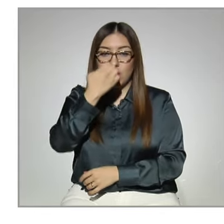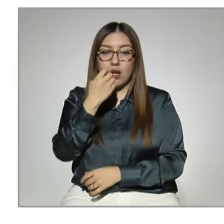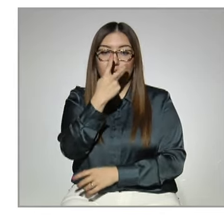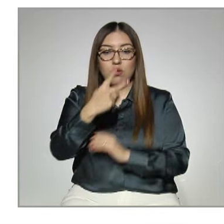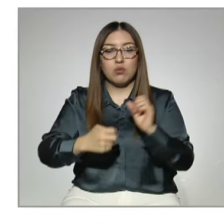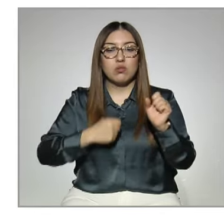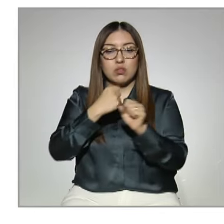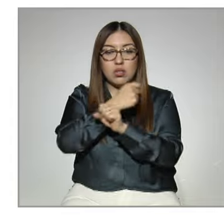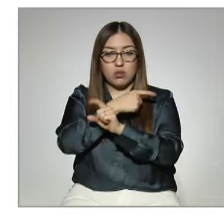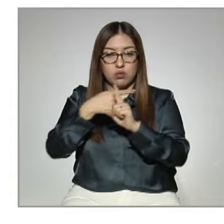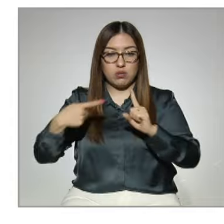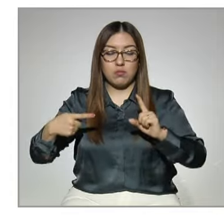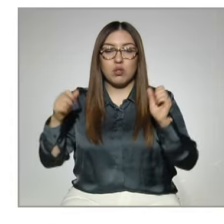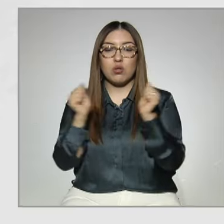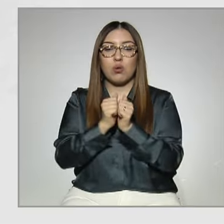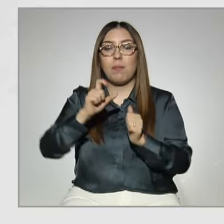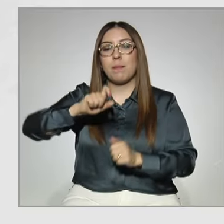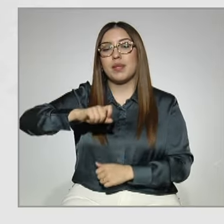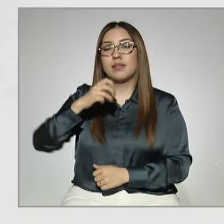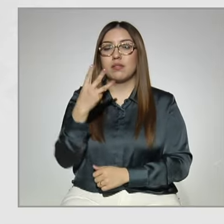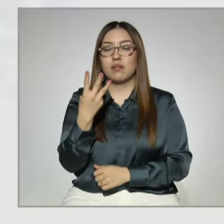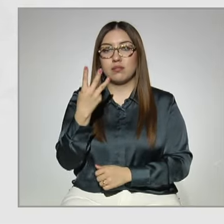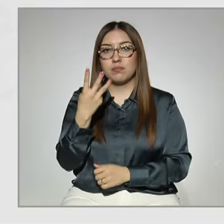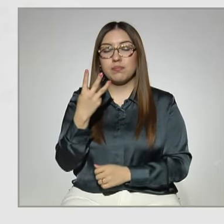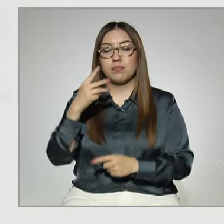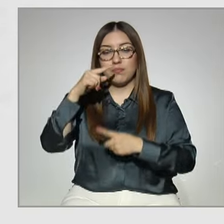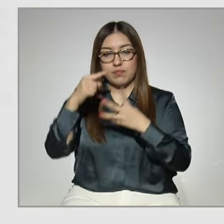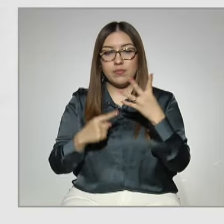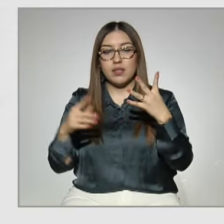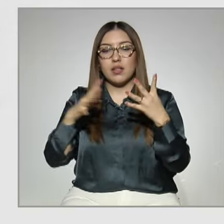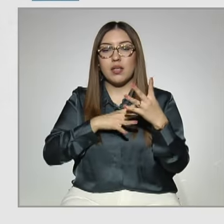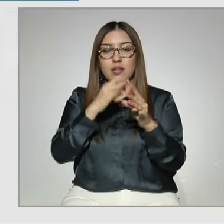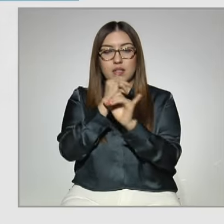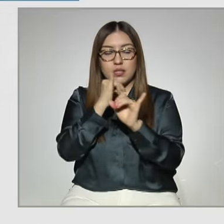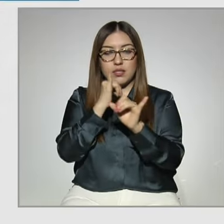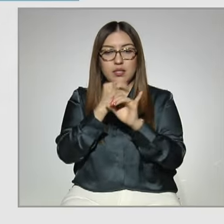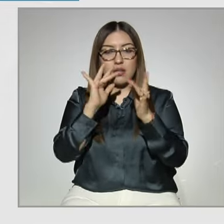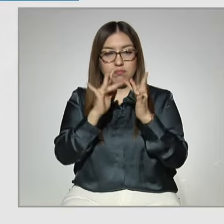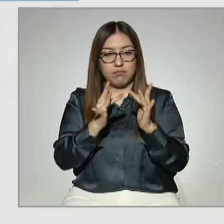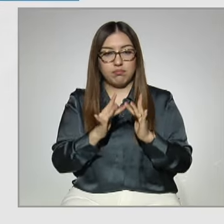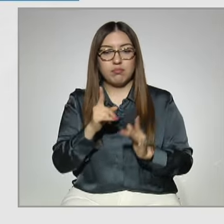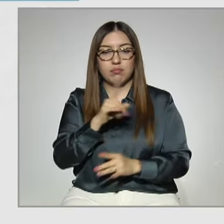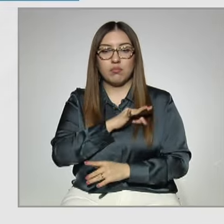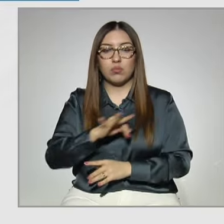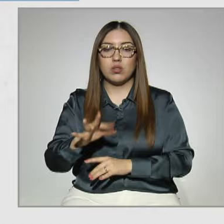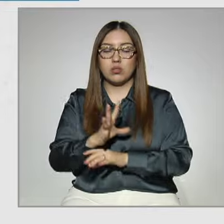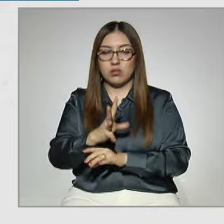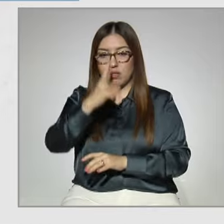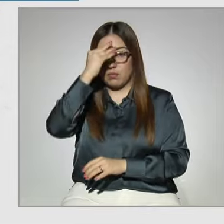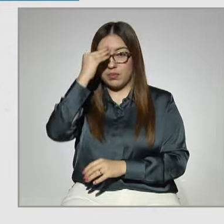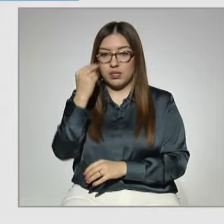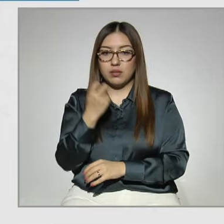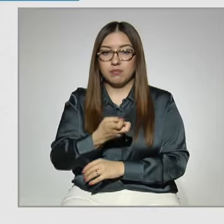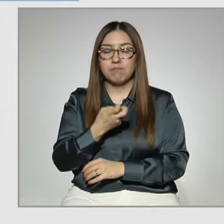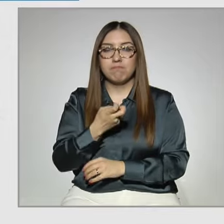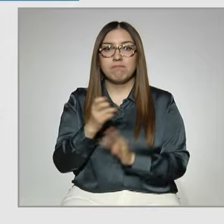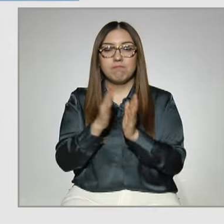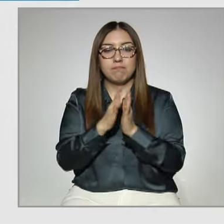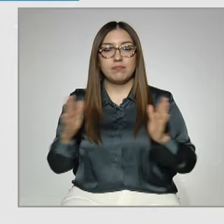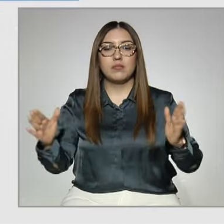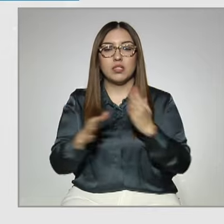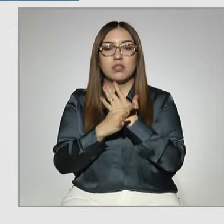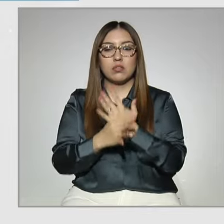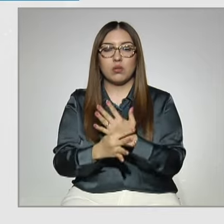y medio, con 23 módulos, mediante una plataforma virtual que permite aprender en un plazo fijo acorde al